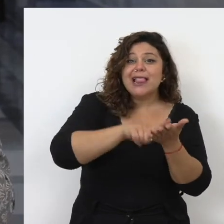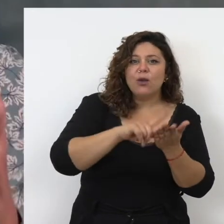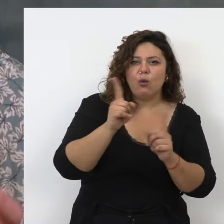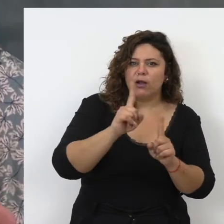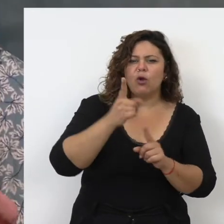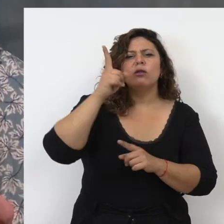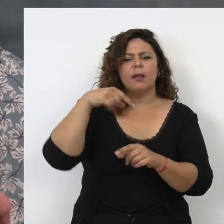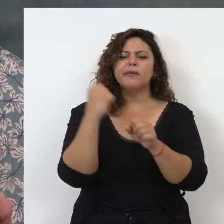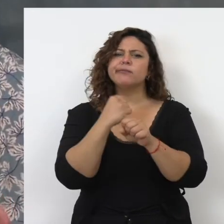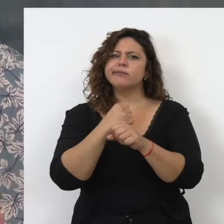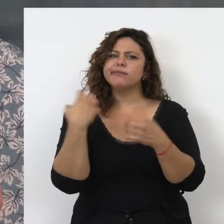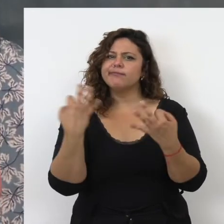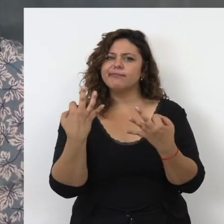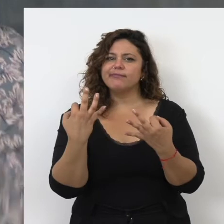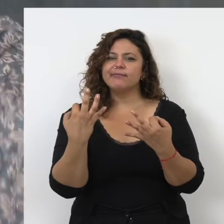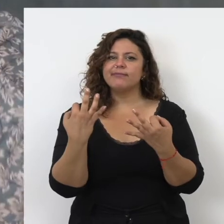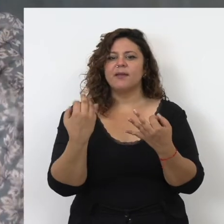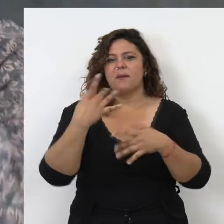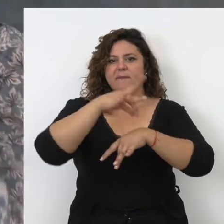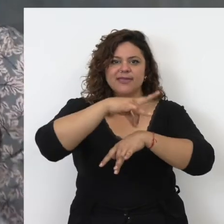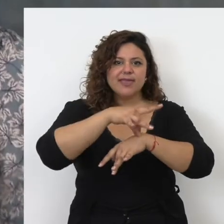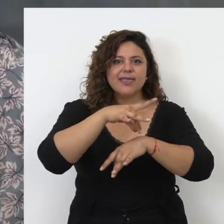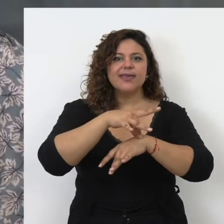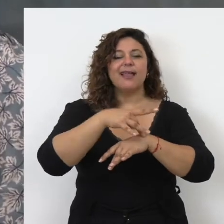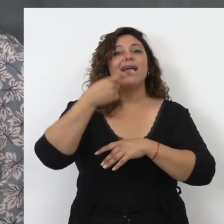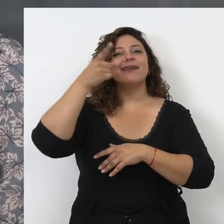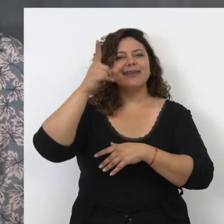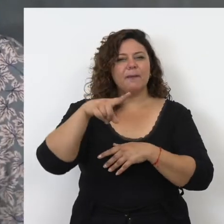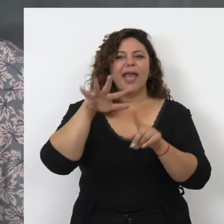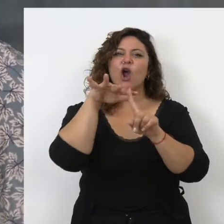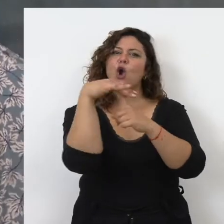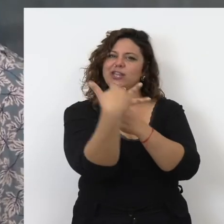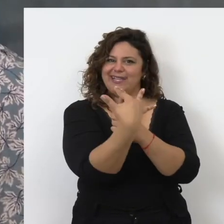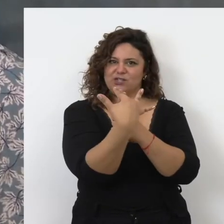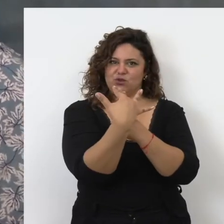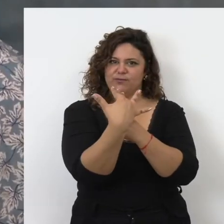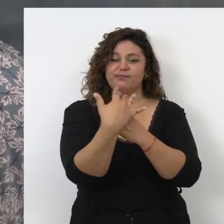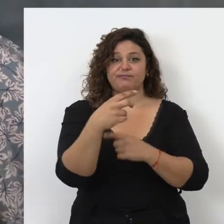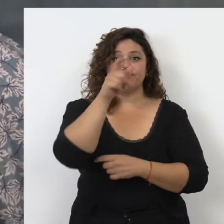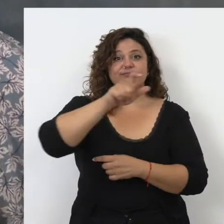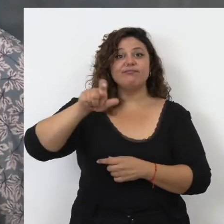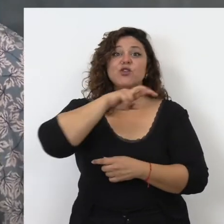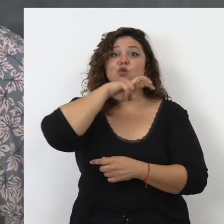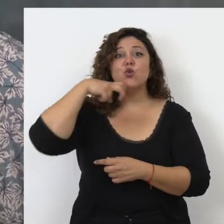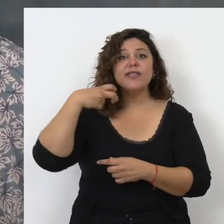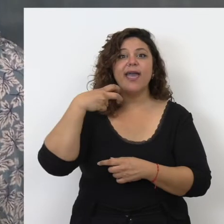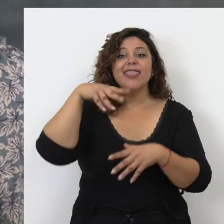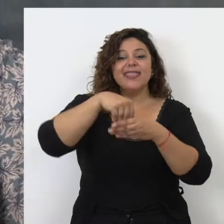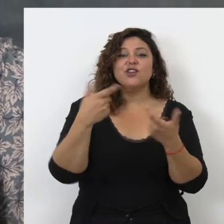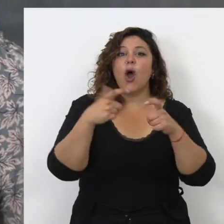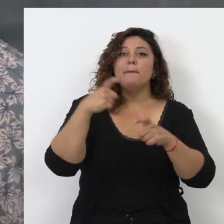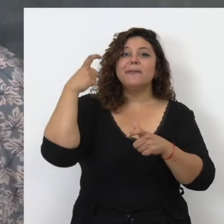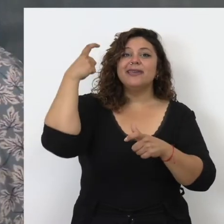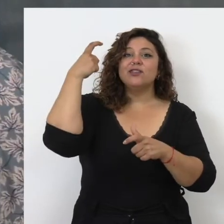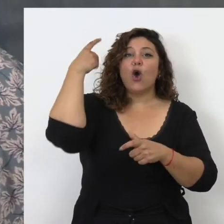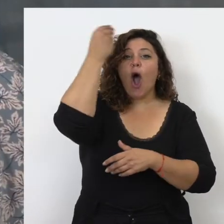lengua, se trata de trabajar también en una materia como la medicina y también en qué contexto. Los judíos han sido una minoría en